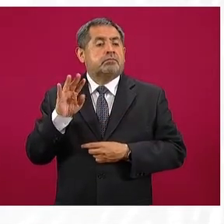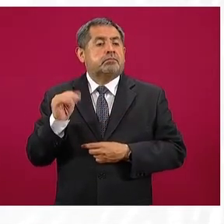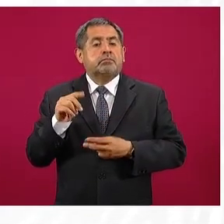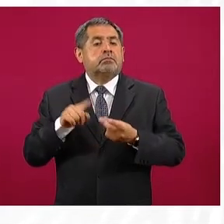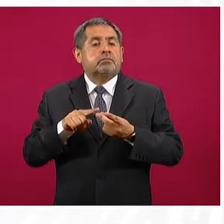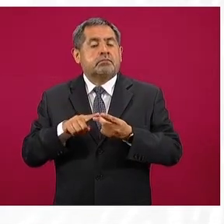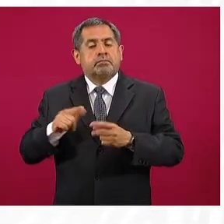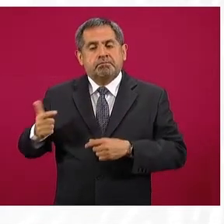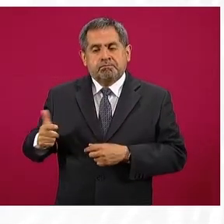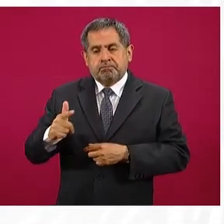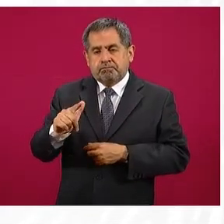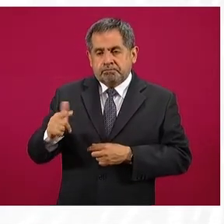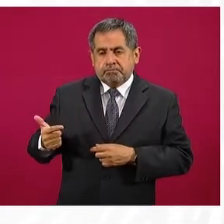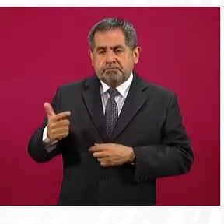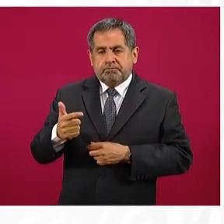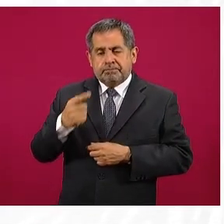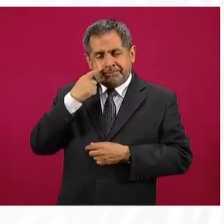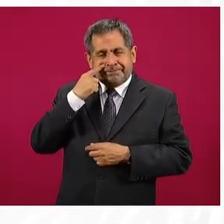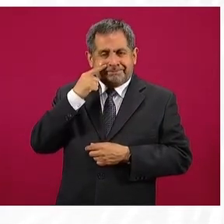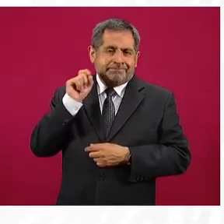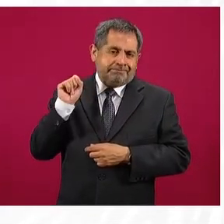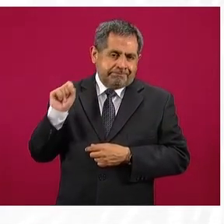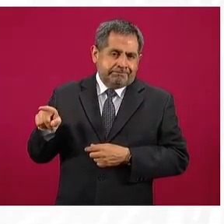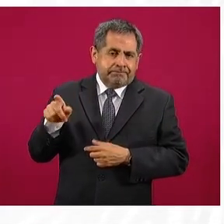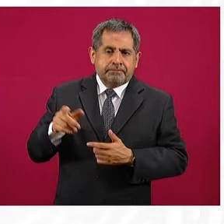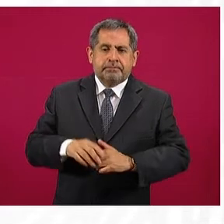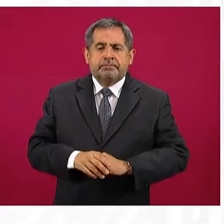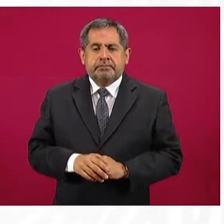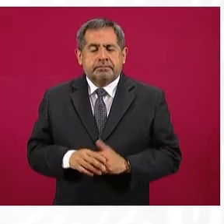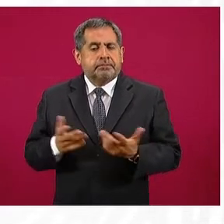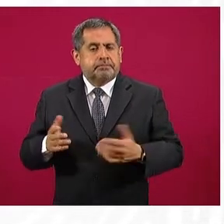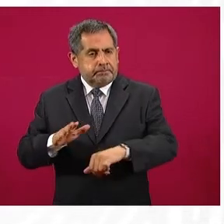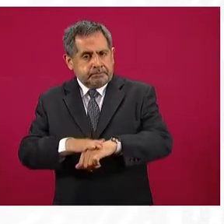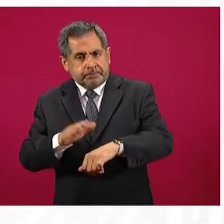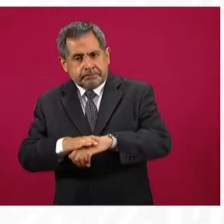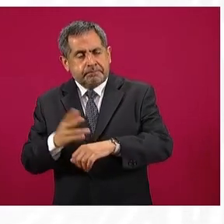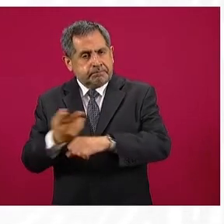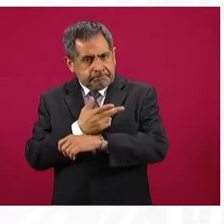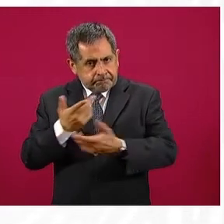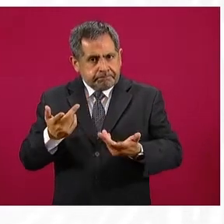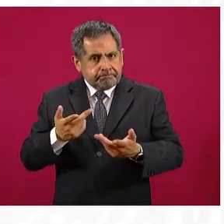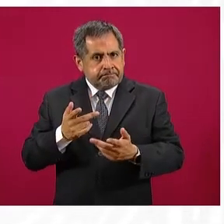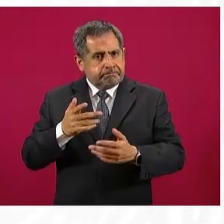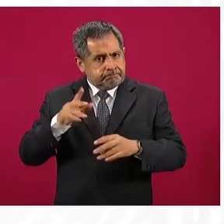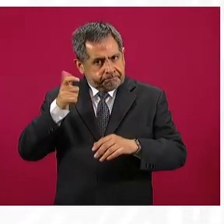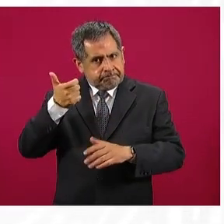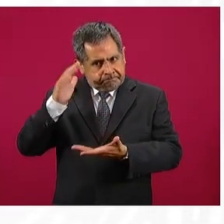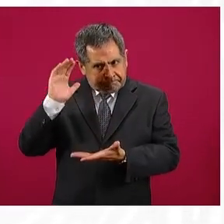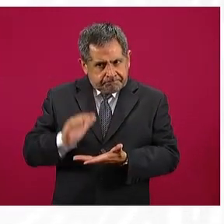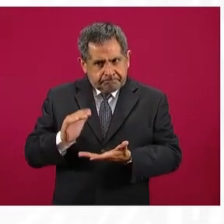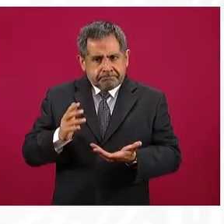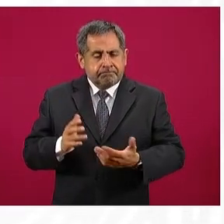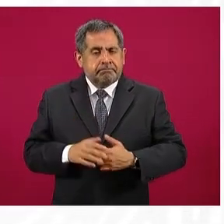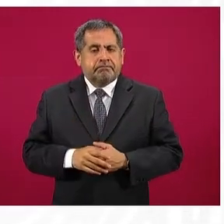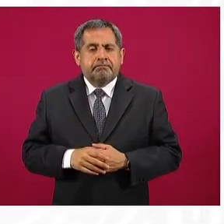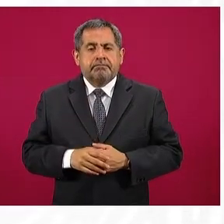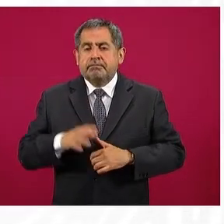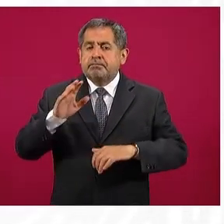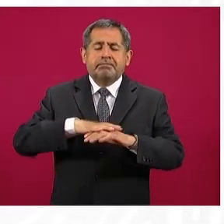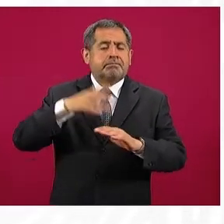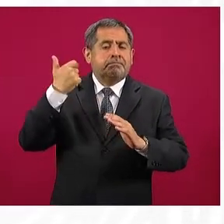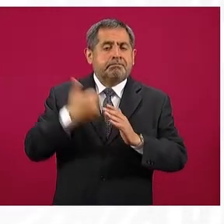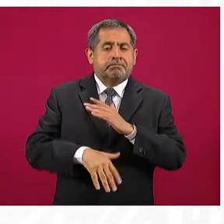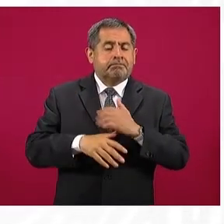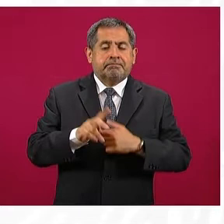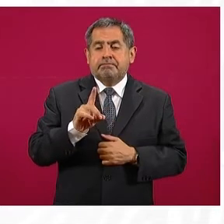Guanajuato, Guanajuato de franquicia Shell. ¿Qué pasó, paisanos? Bájenle al precio. Más barata, 15.99